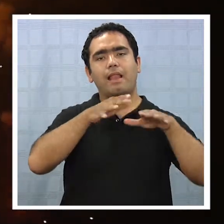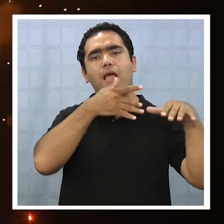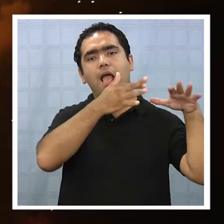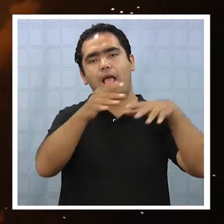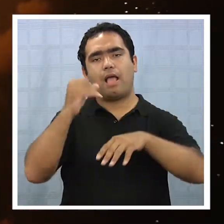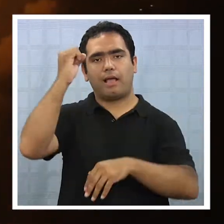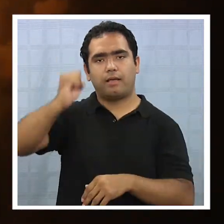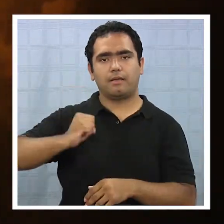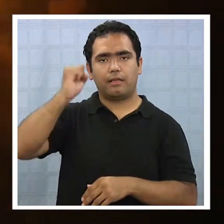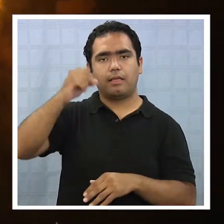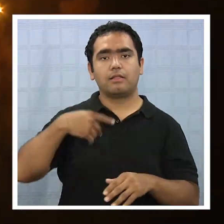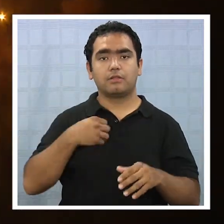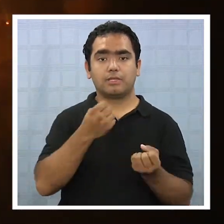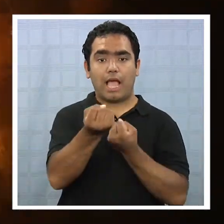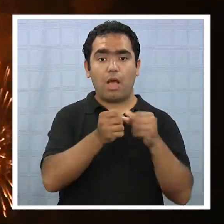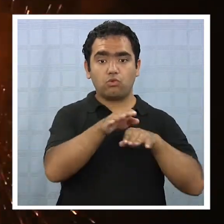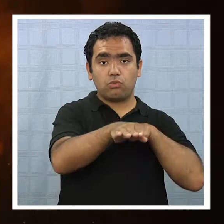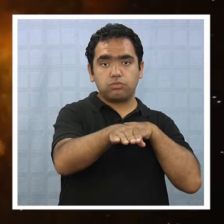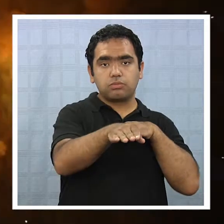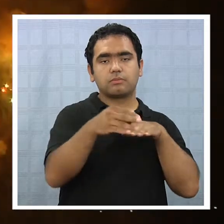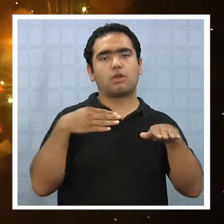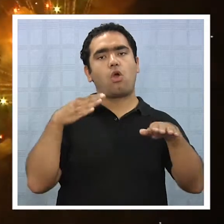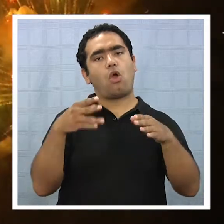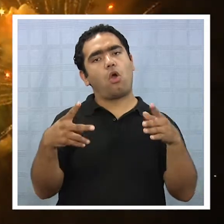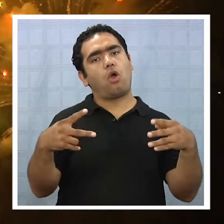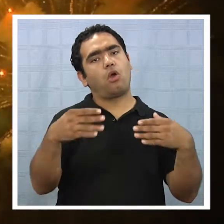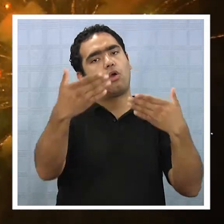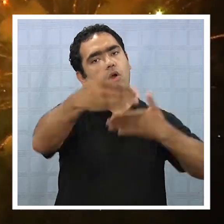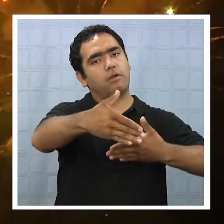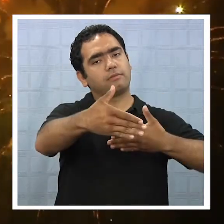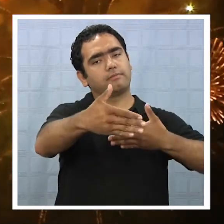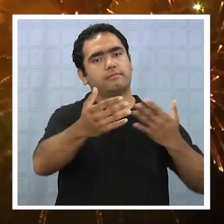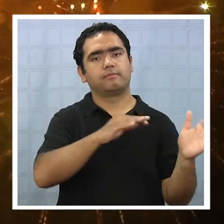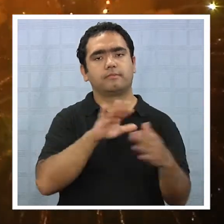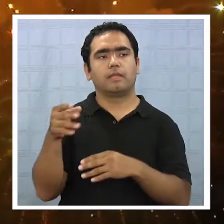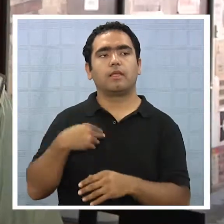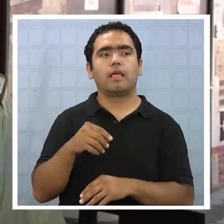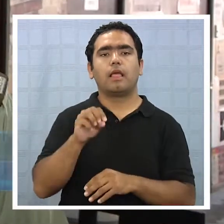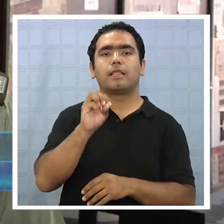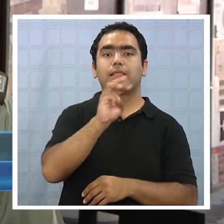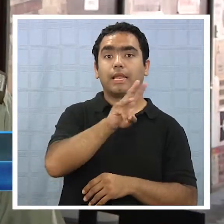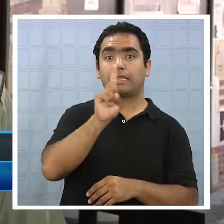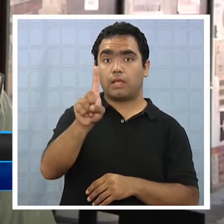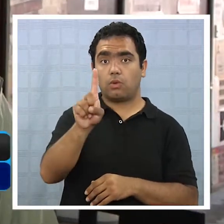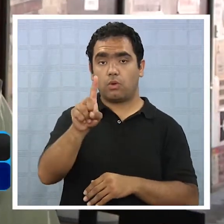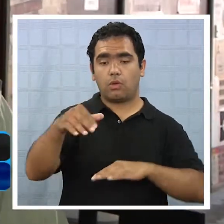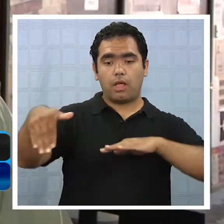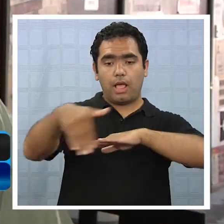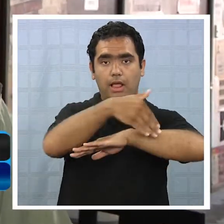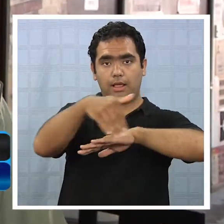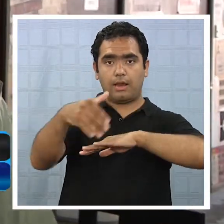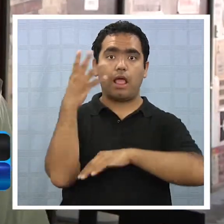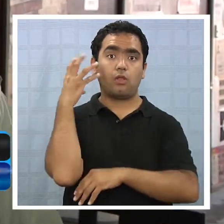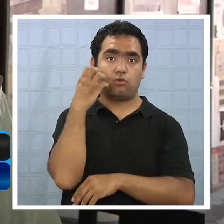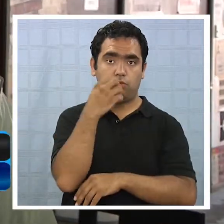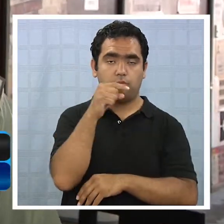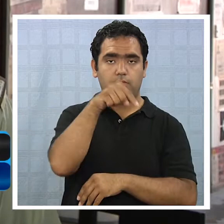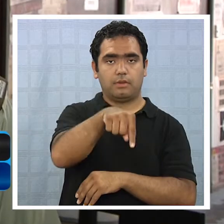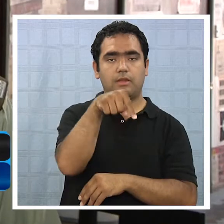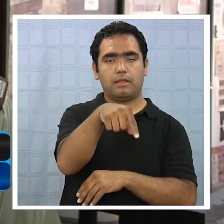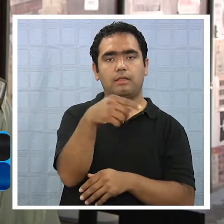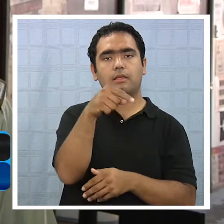corte de tránsito en el sector. Principalmente el día 31 son, a contar de las 20 horas, en Avenida Prat. Por el costado norte